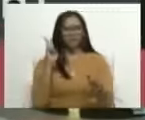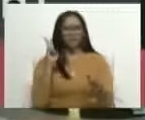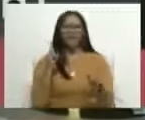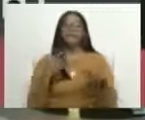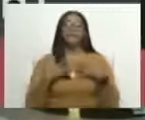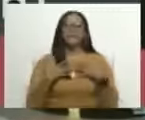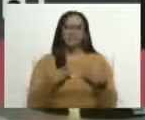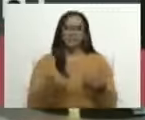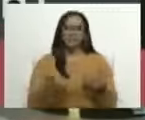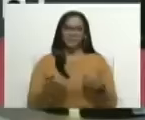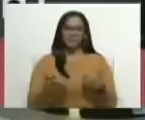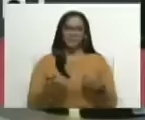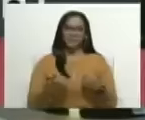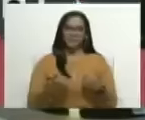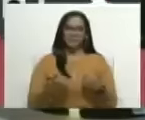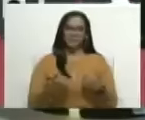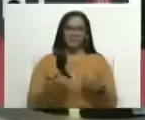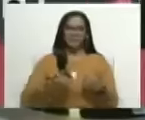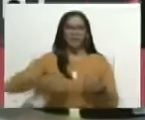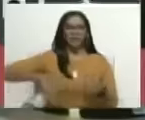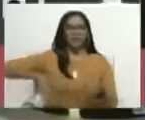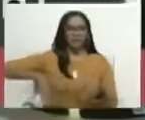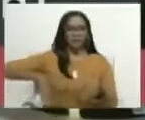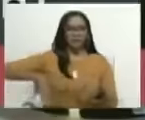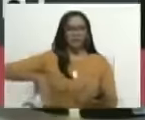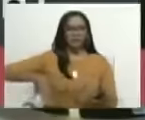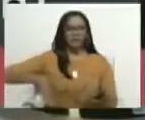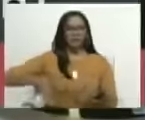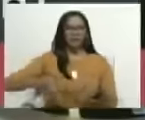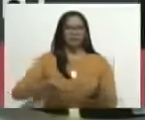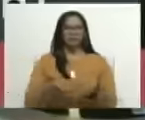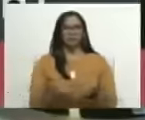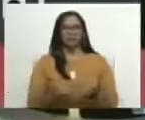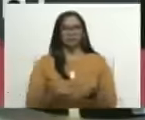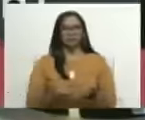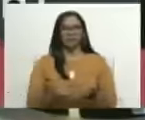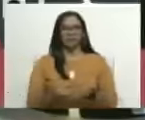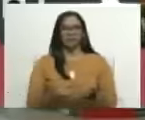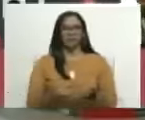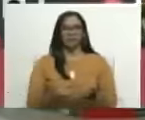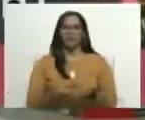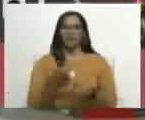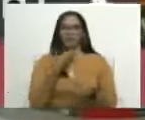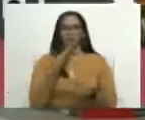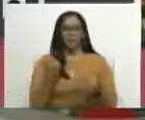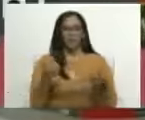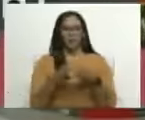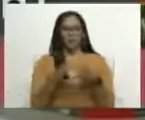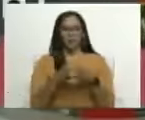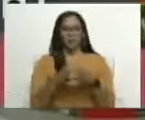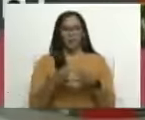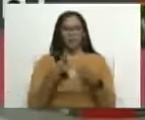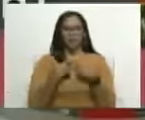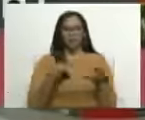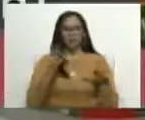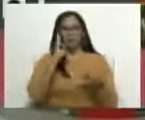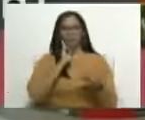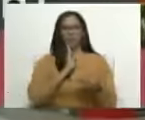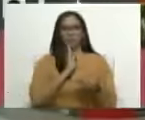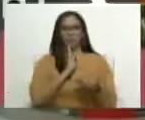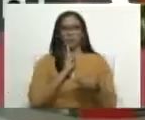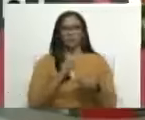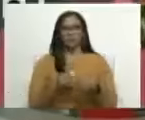recuperar la Guayana Esequiba como nos las dejó intacta el libertador Simón Bolívar hace 200 años.